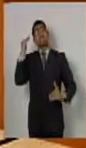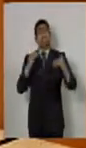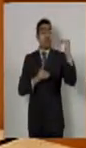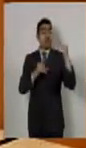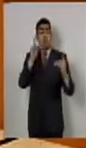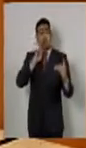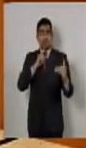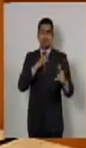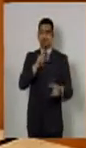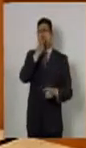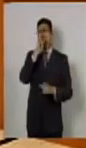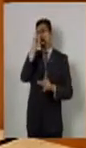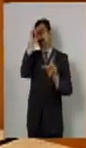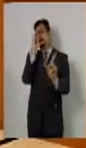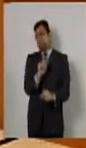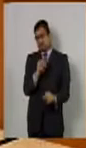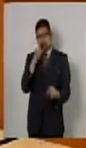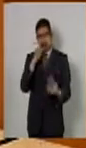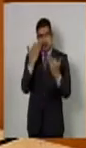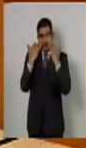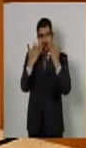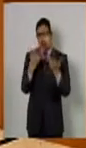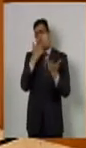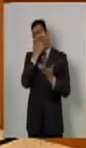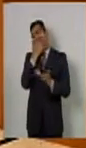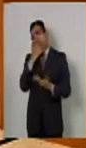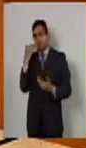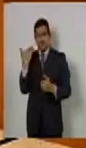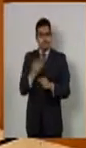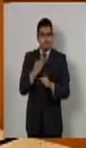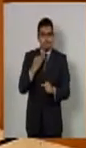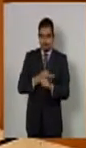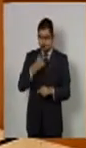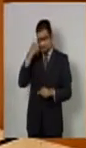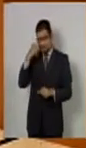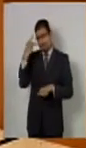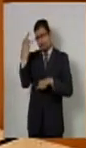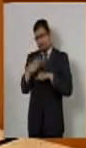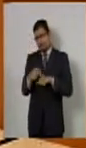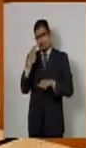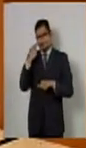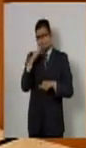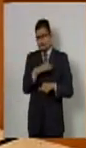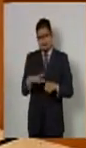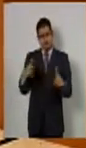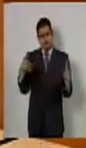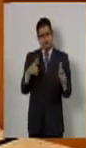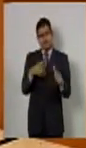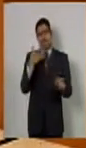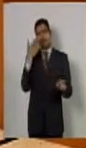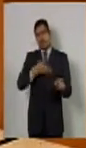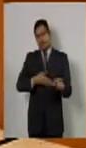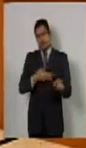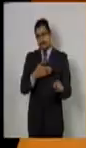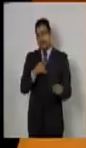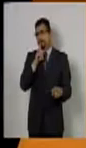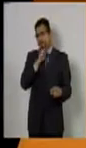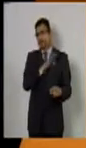insultantemente explícita y a veces de forma peligrosamente silente.